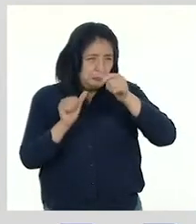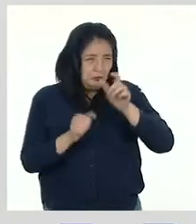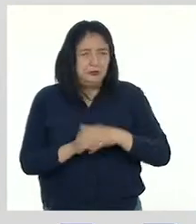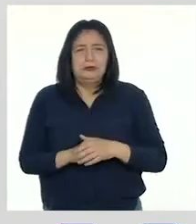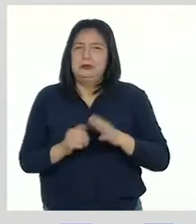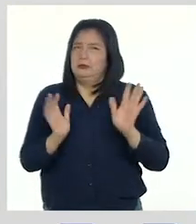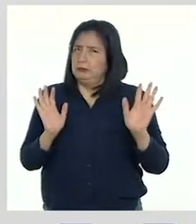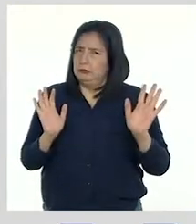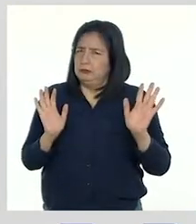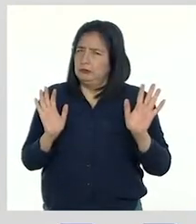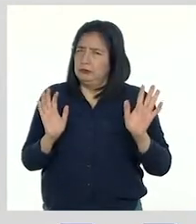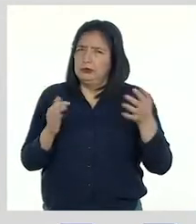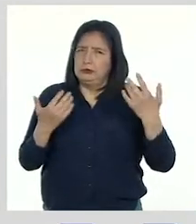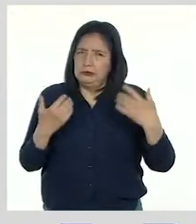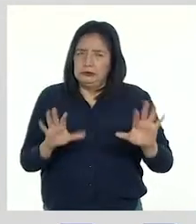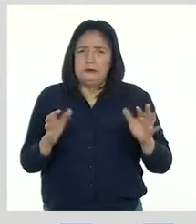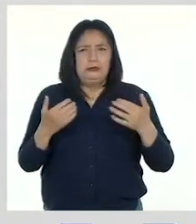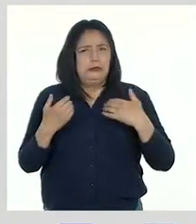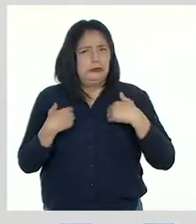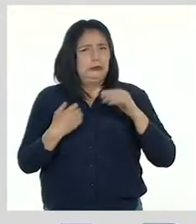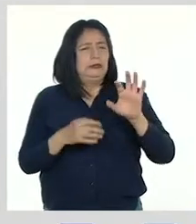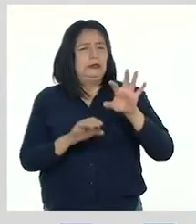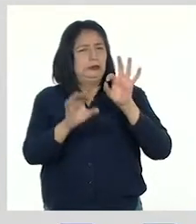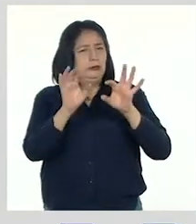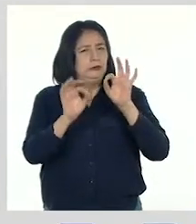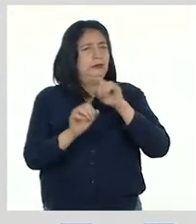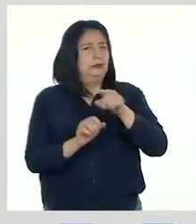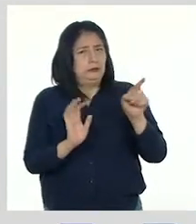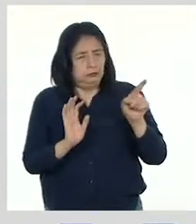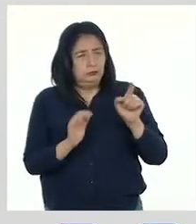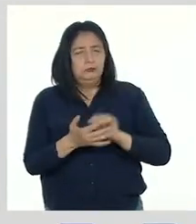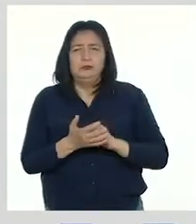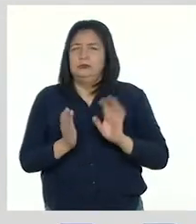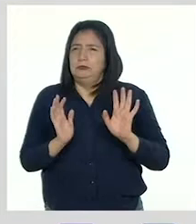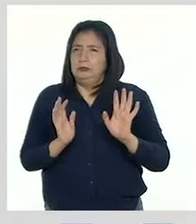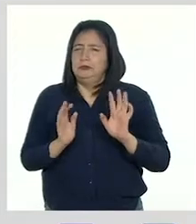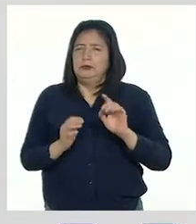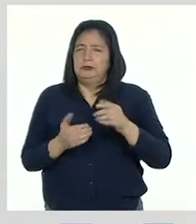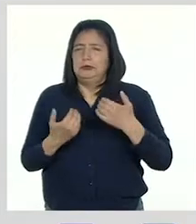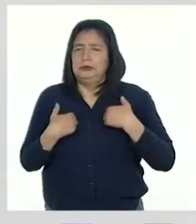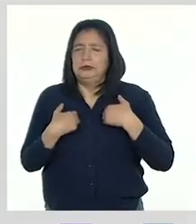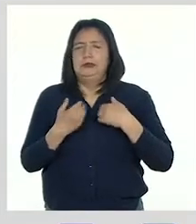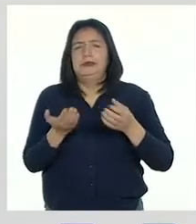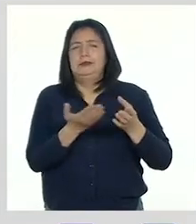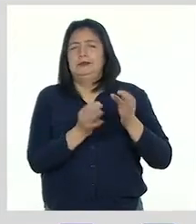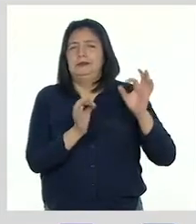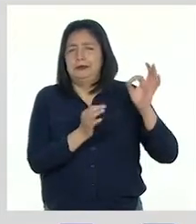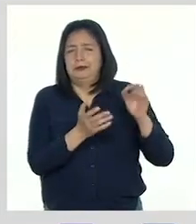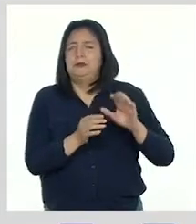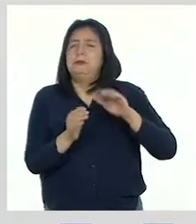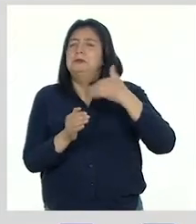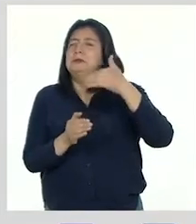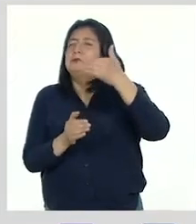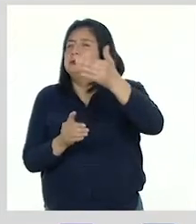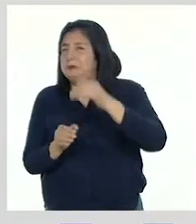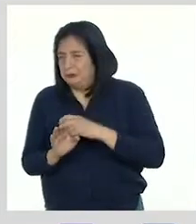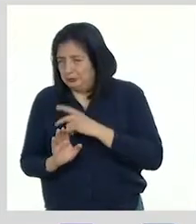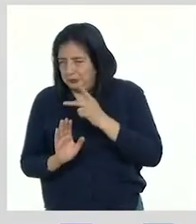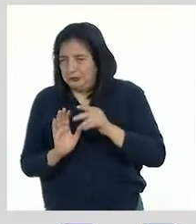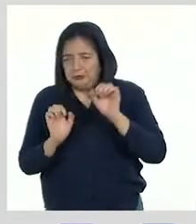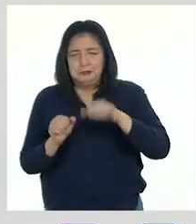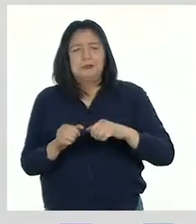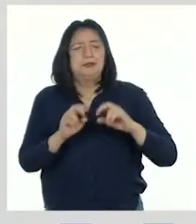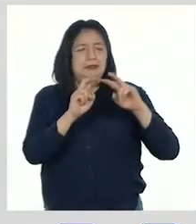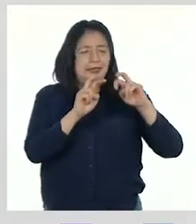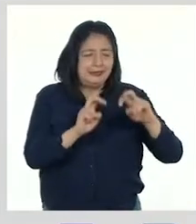Nashly. Entonces, ya que tienes seleccionadas esas actividades, tenlas a la mano porque en los próximos programas